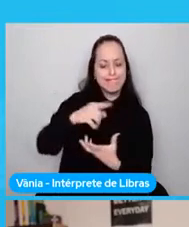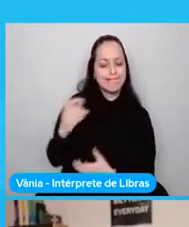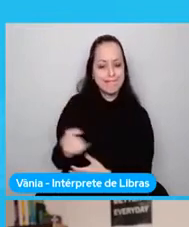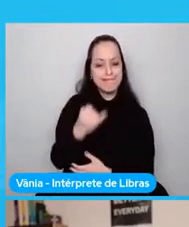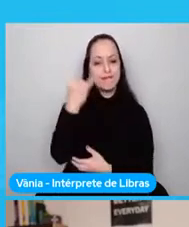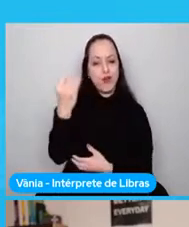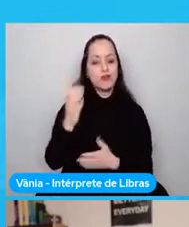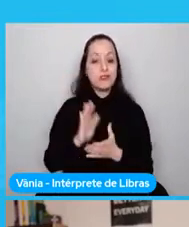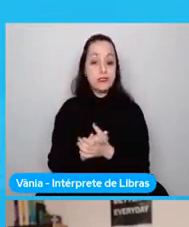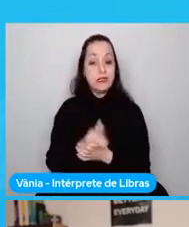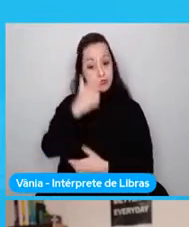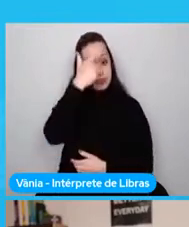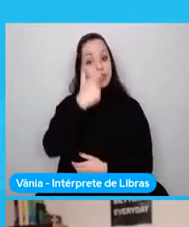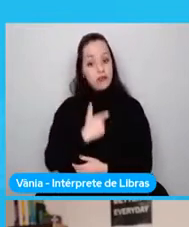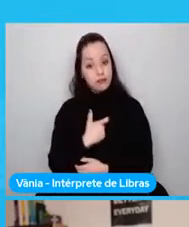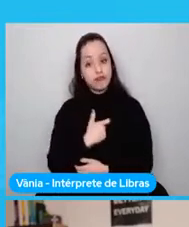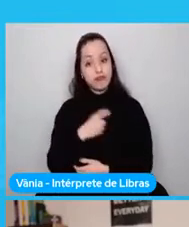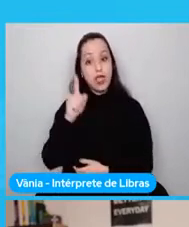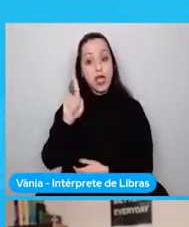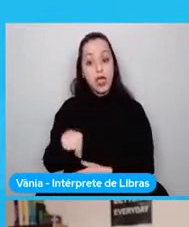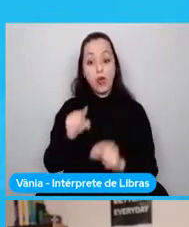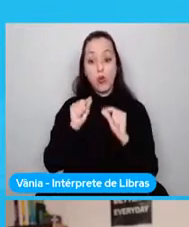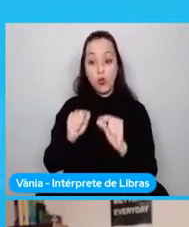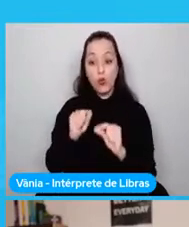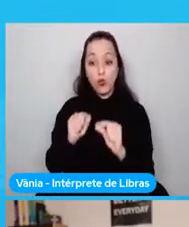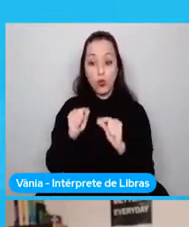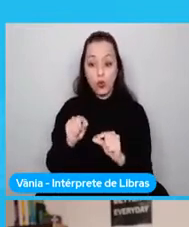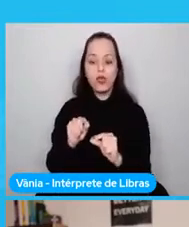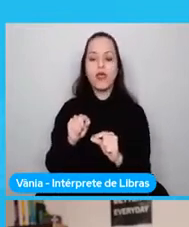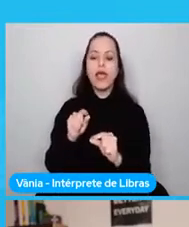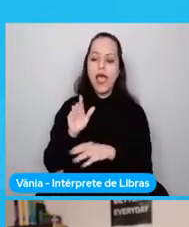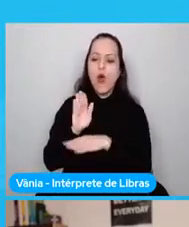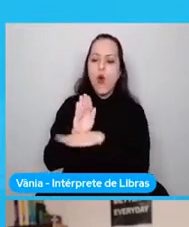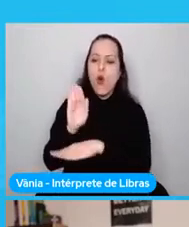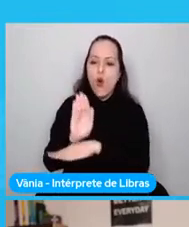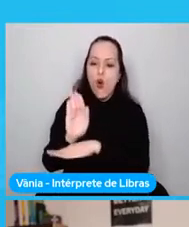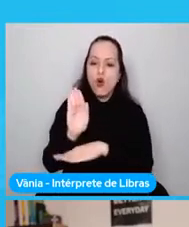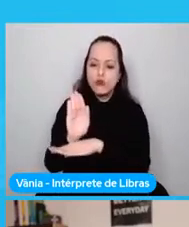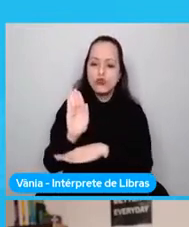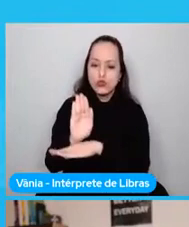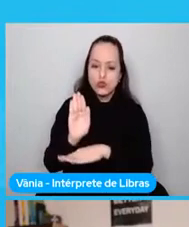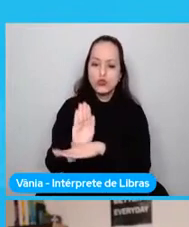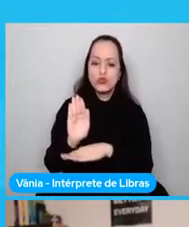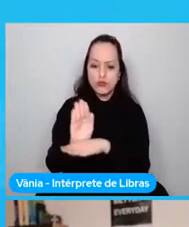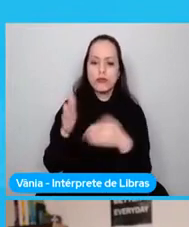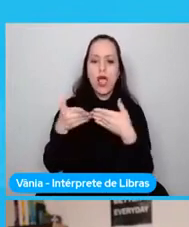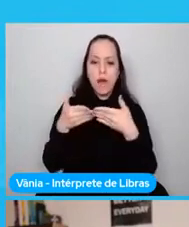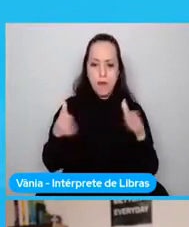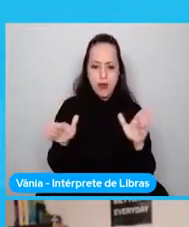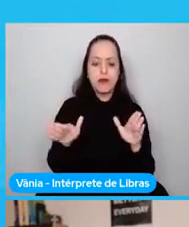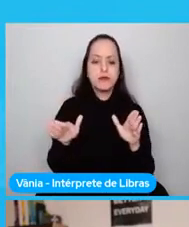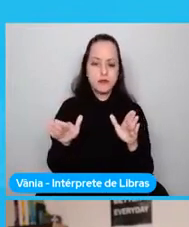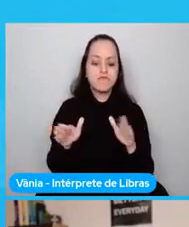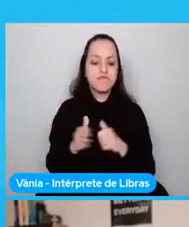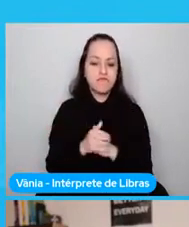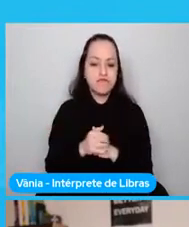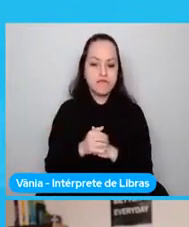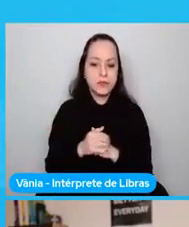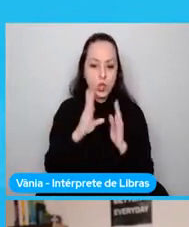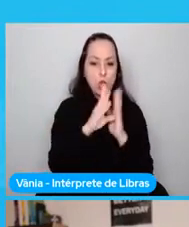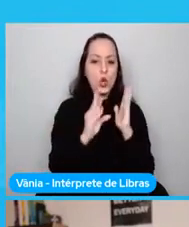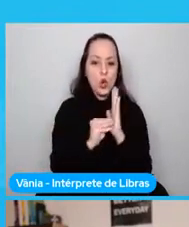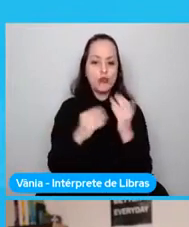considero un open source contributor, un contribuidor open source y por lo que me gusta y me